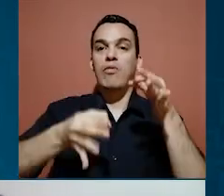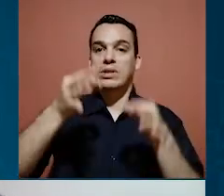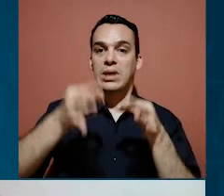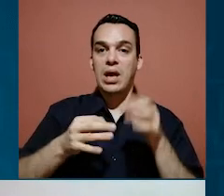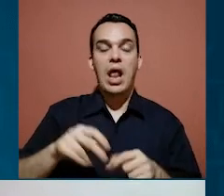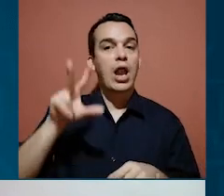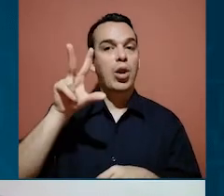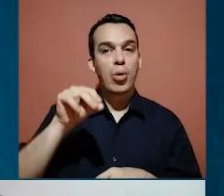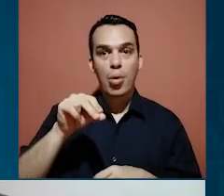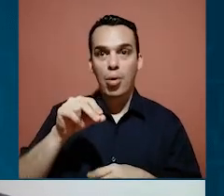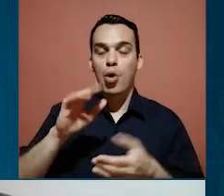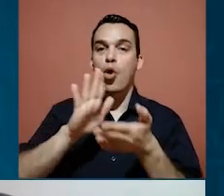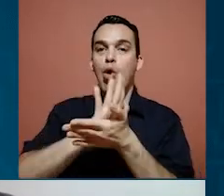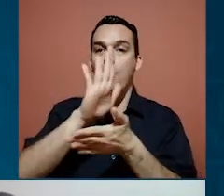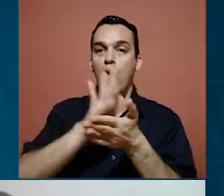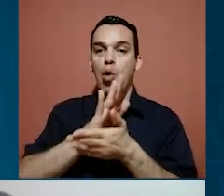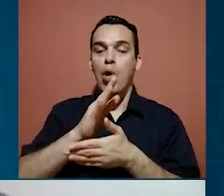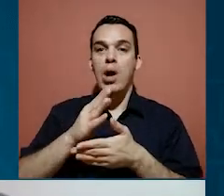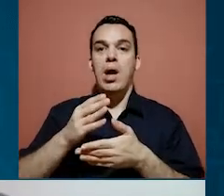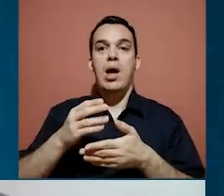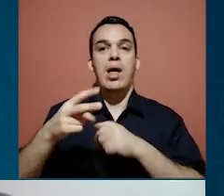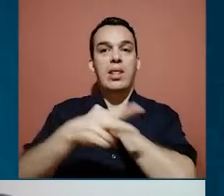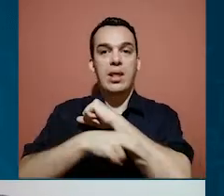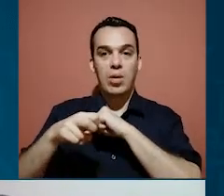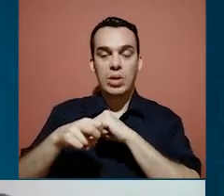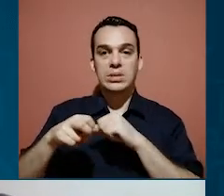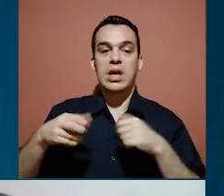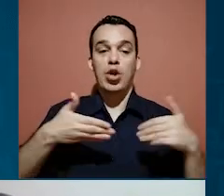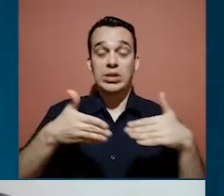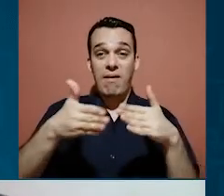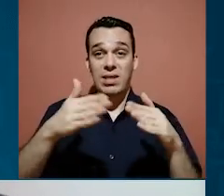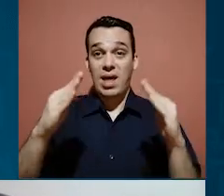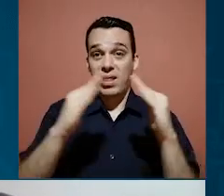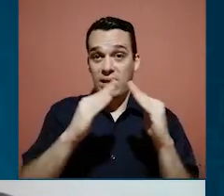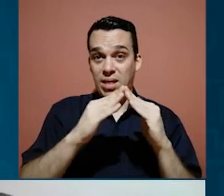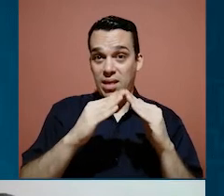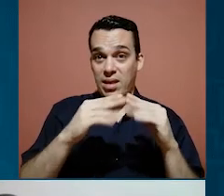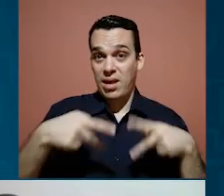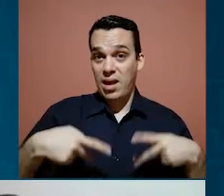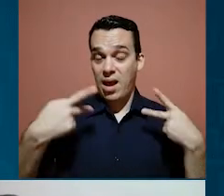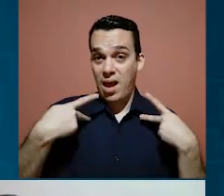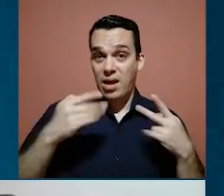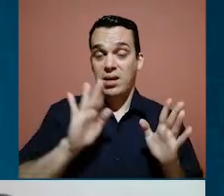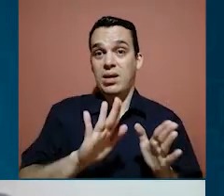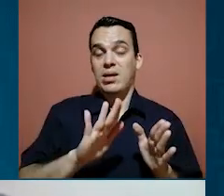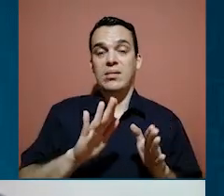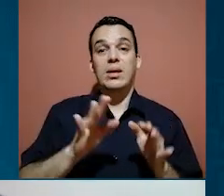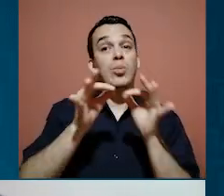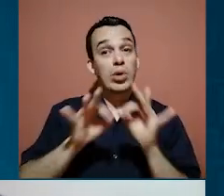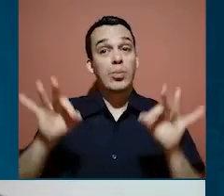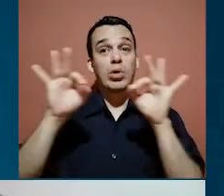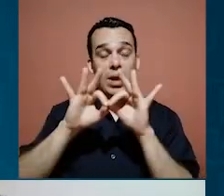Fiscalía. No atendemos hojas de delincuencia, los habitantes de calle, que les dije antes, ¿verdad? Que es muy importante